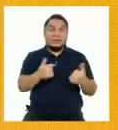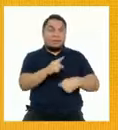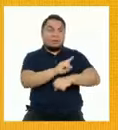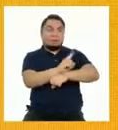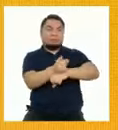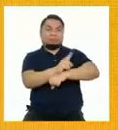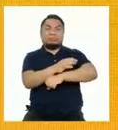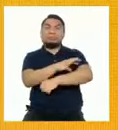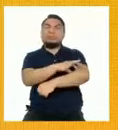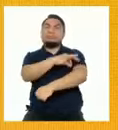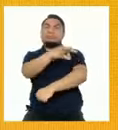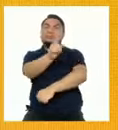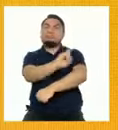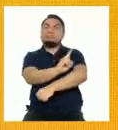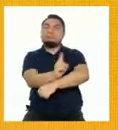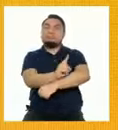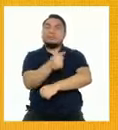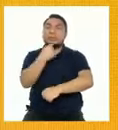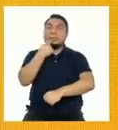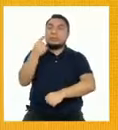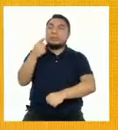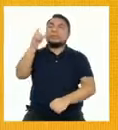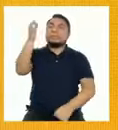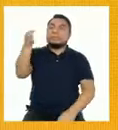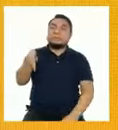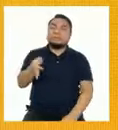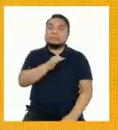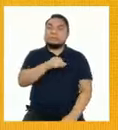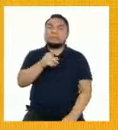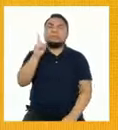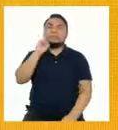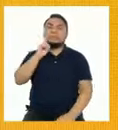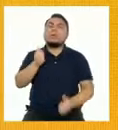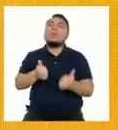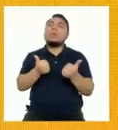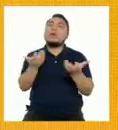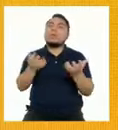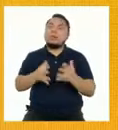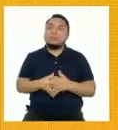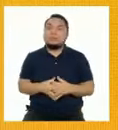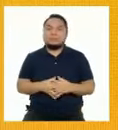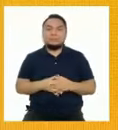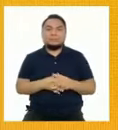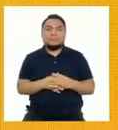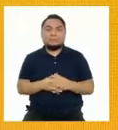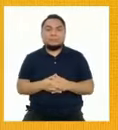polígrafo. Debe responder si es verdad o mentira.